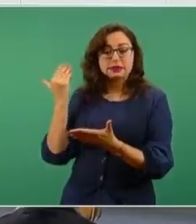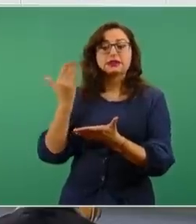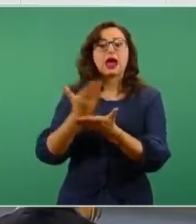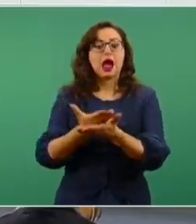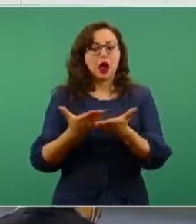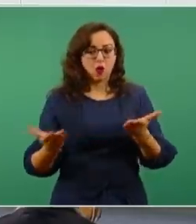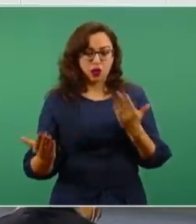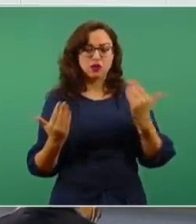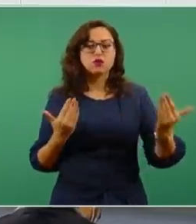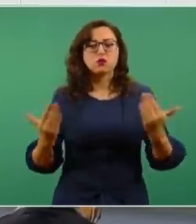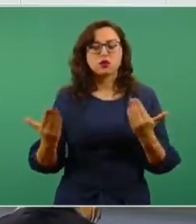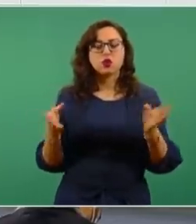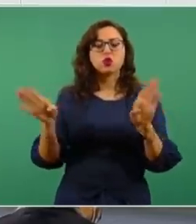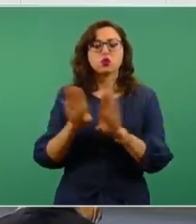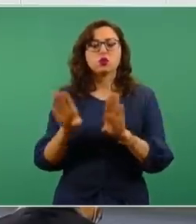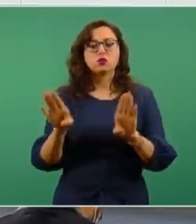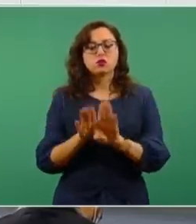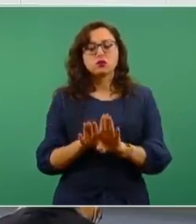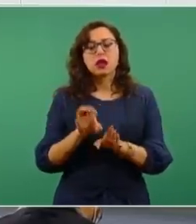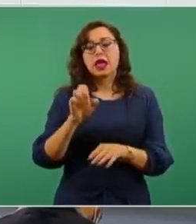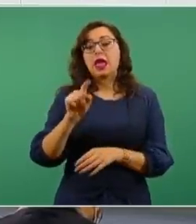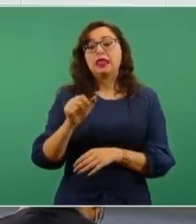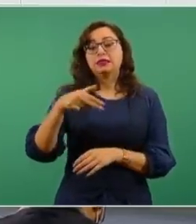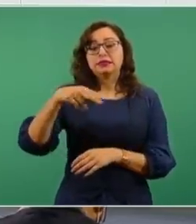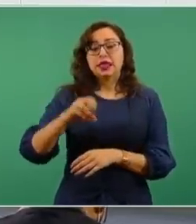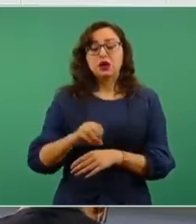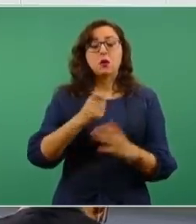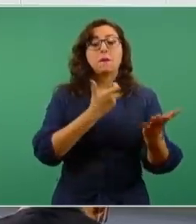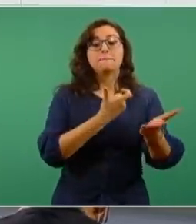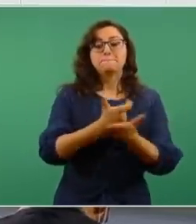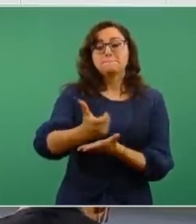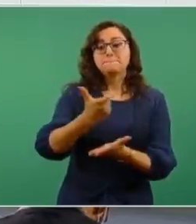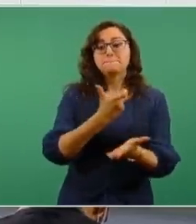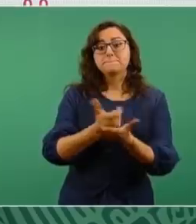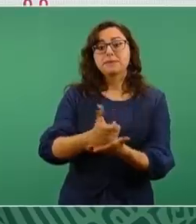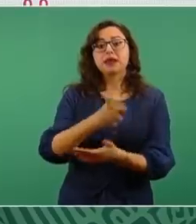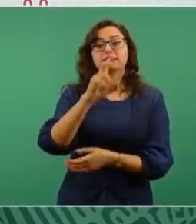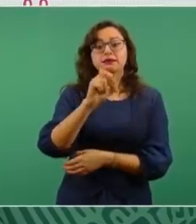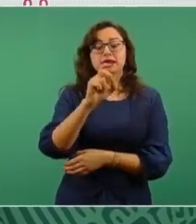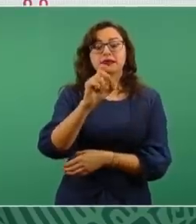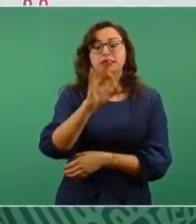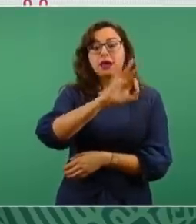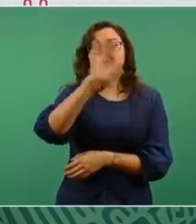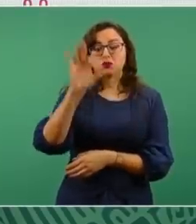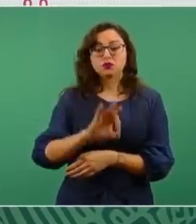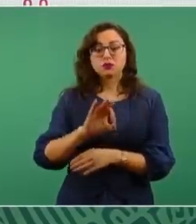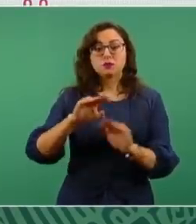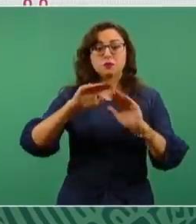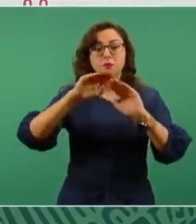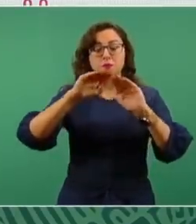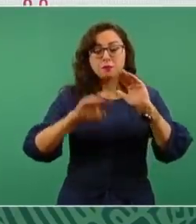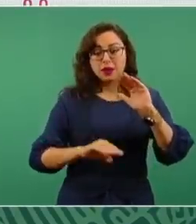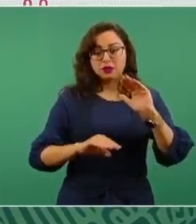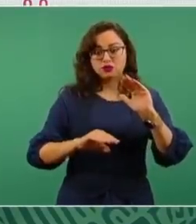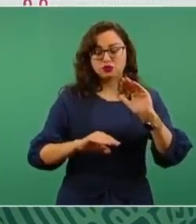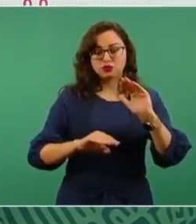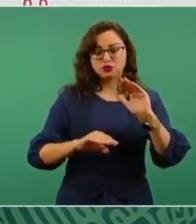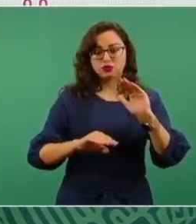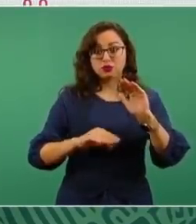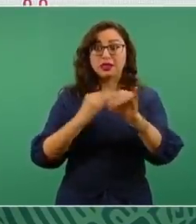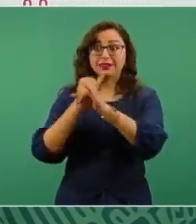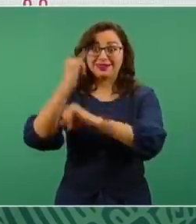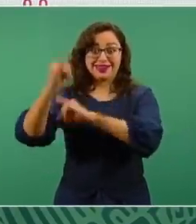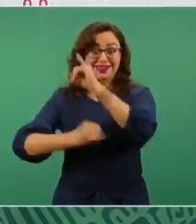Que el precio del gas etano era de alrededor, era un alrededor del 30 por ciento debajo del precio de referencia